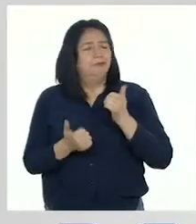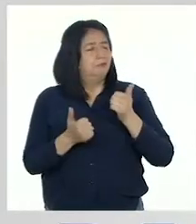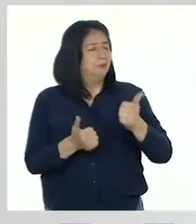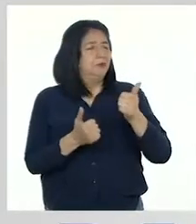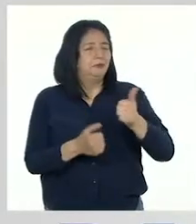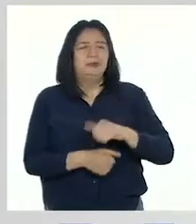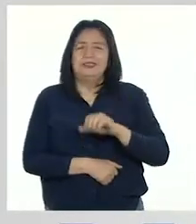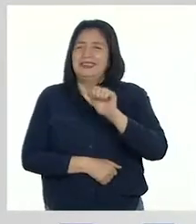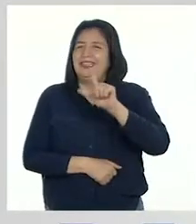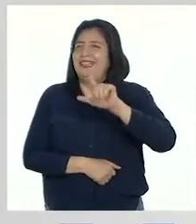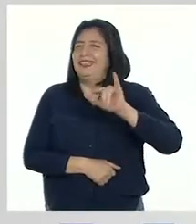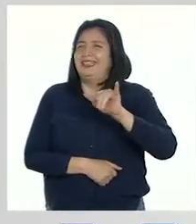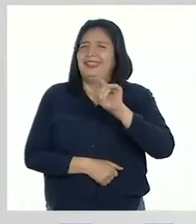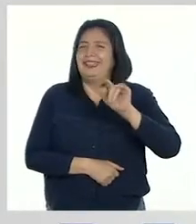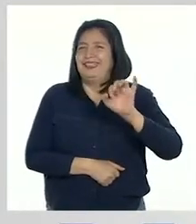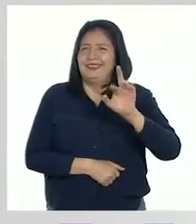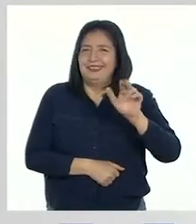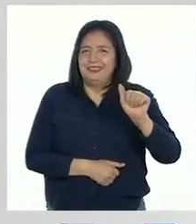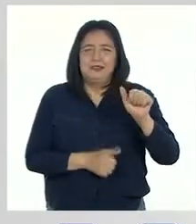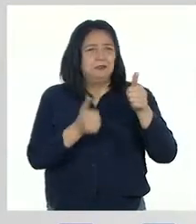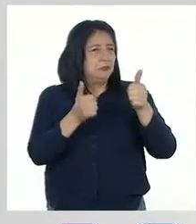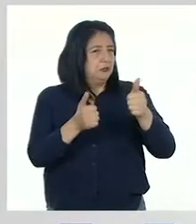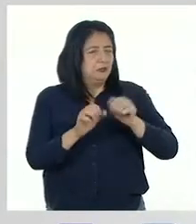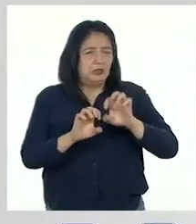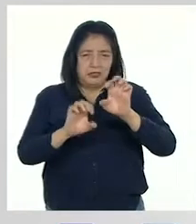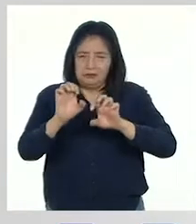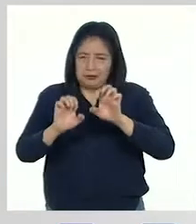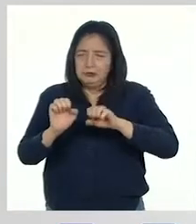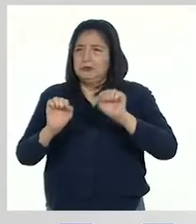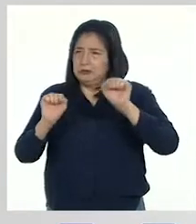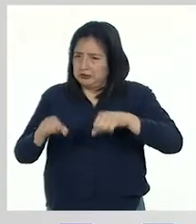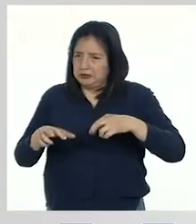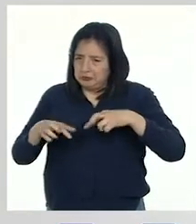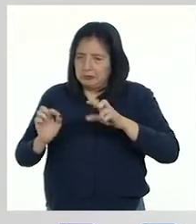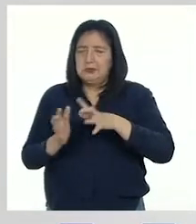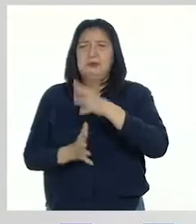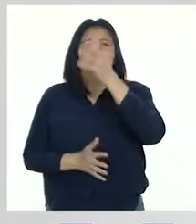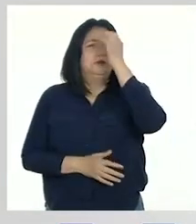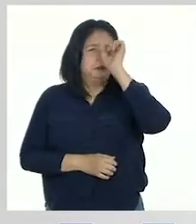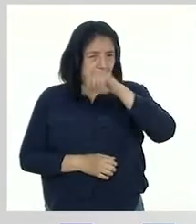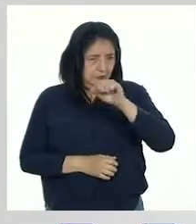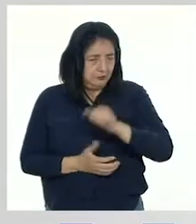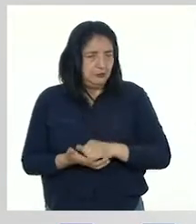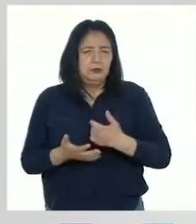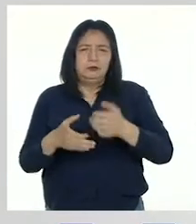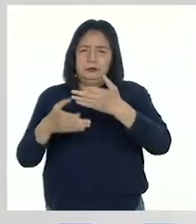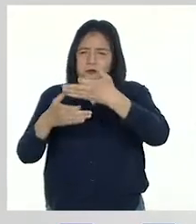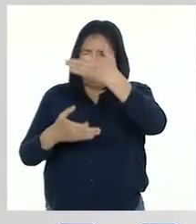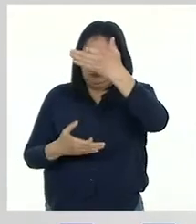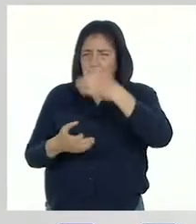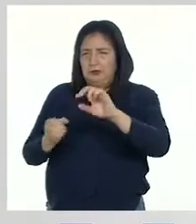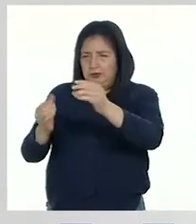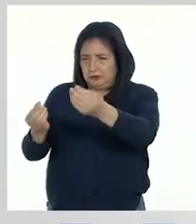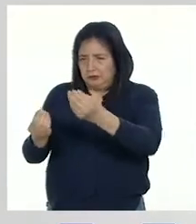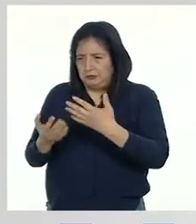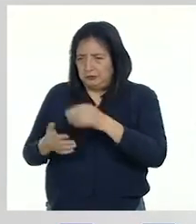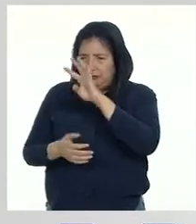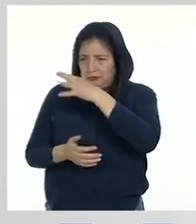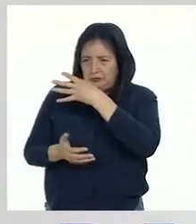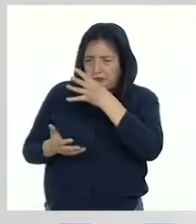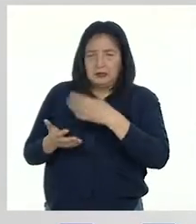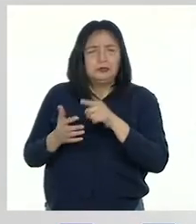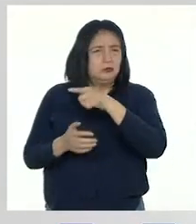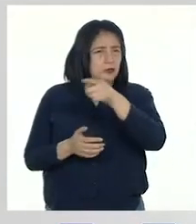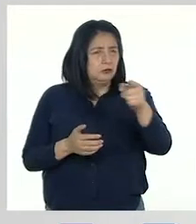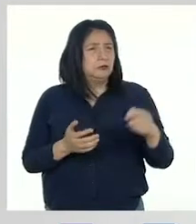¡Excelente Alejandra! Así es. La evaluación nos permite aprender. Con la ficha que nos has compartido y que